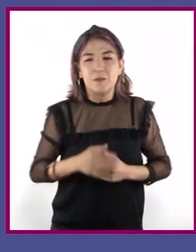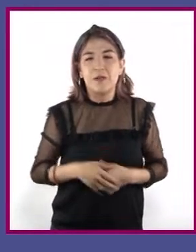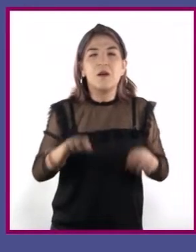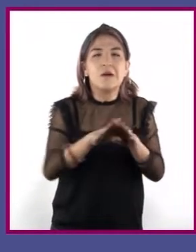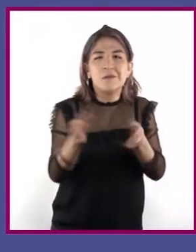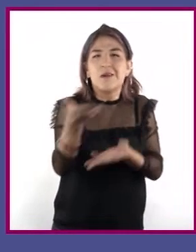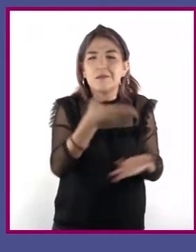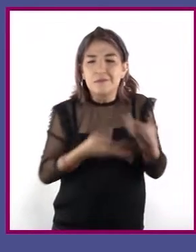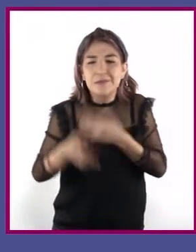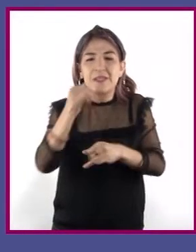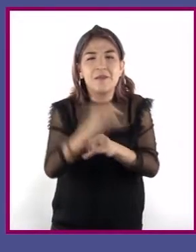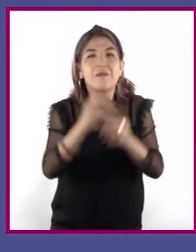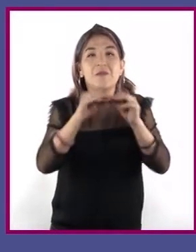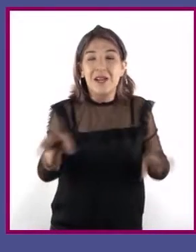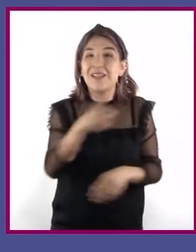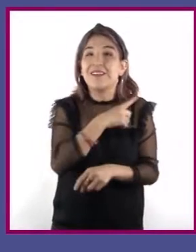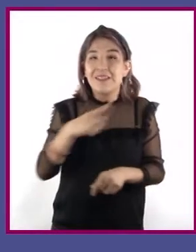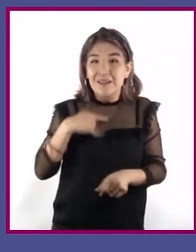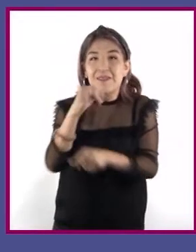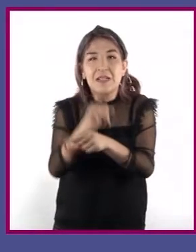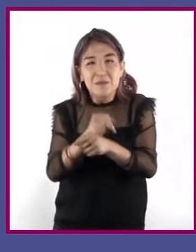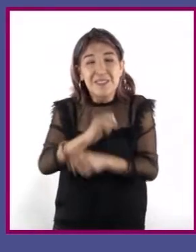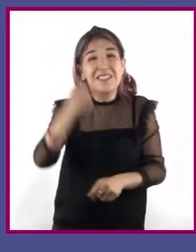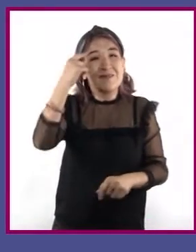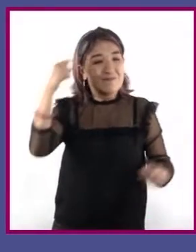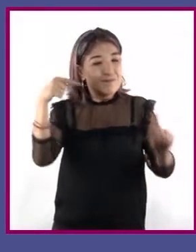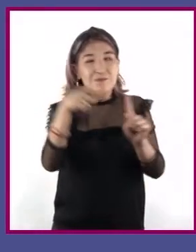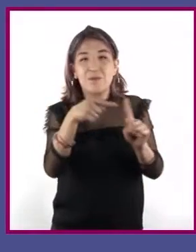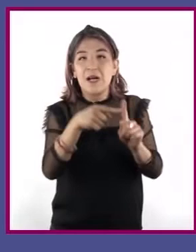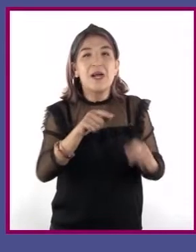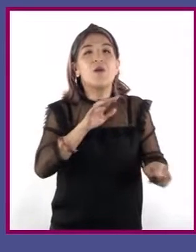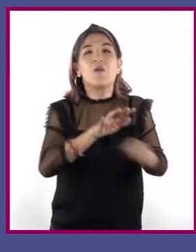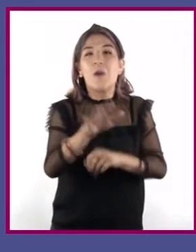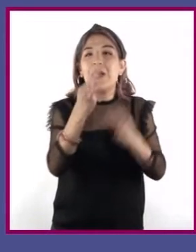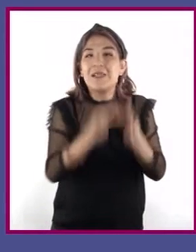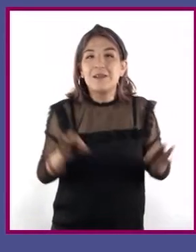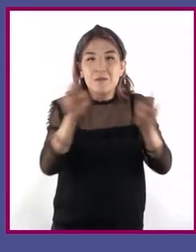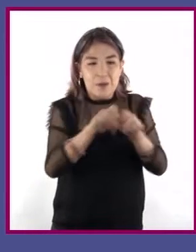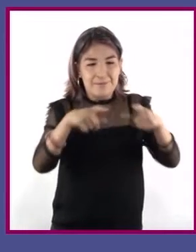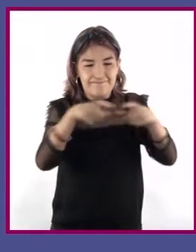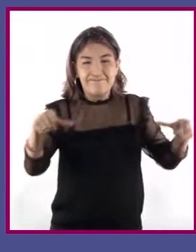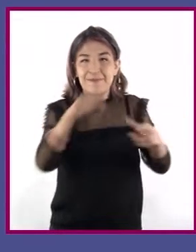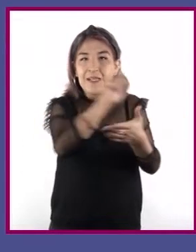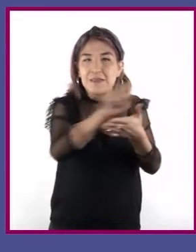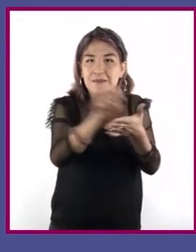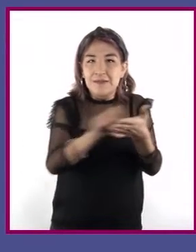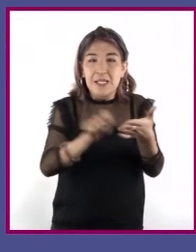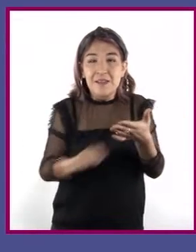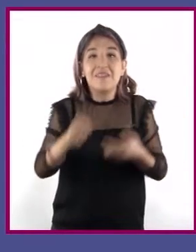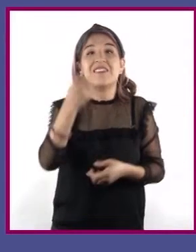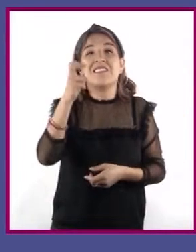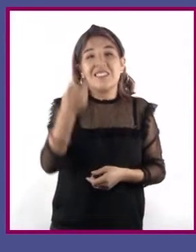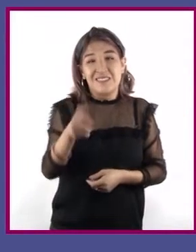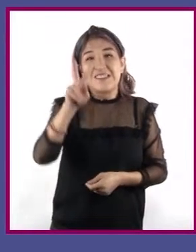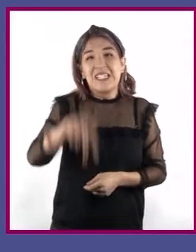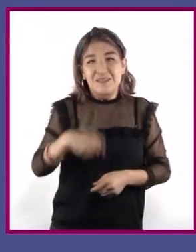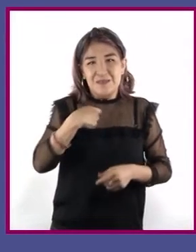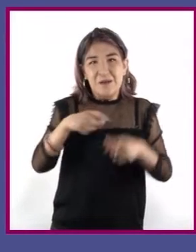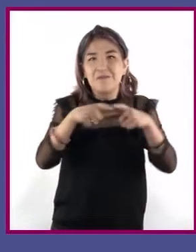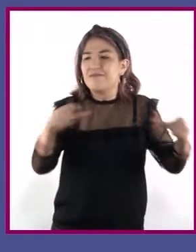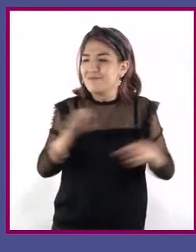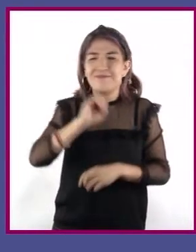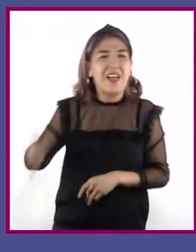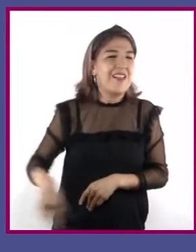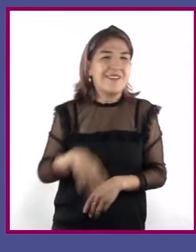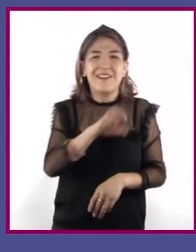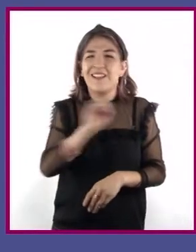nuestros argumentos, tuvimos que investigar y concentrar lo más importante en fichas de trabajo. La verdad es que eché a perder varias tarjetas porque no